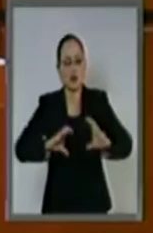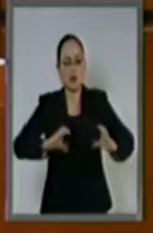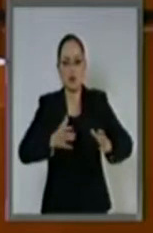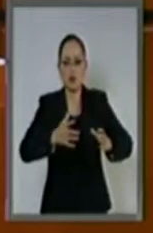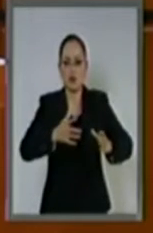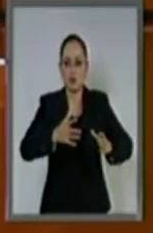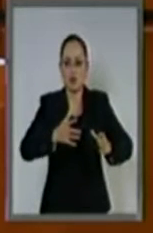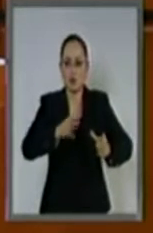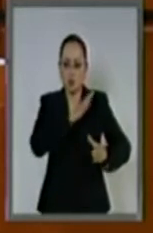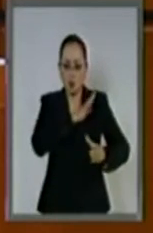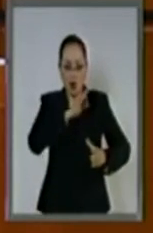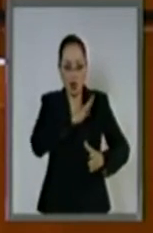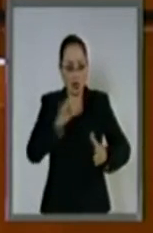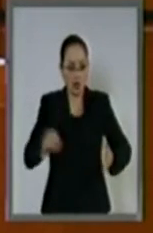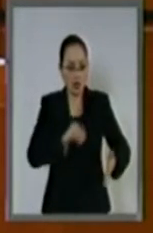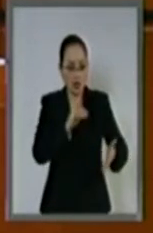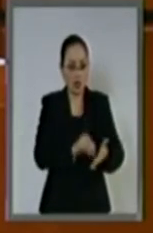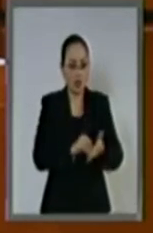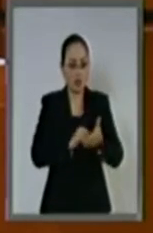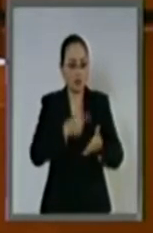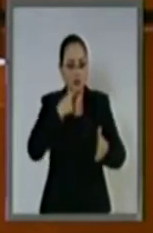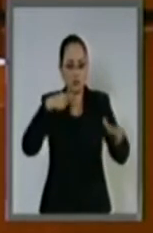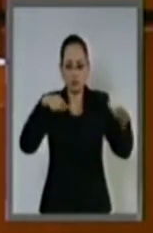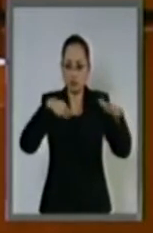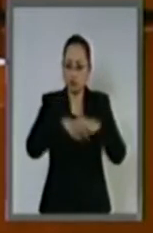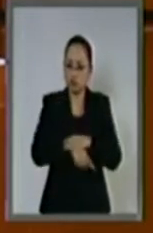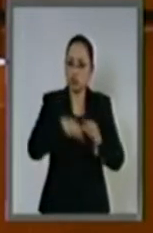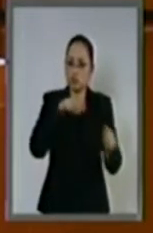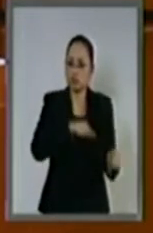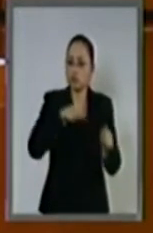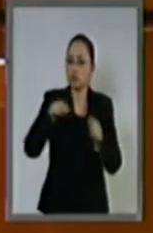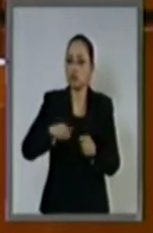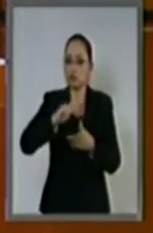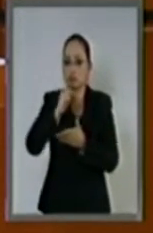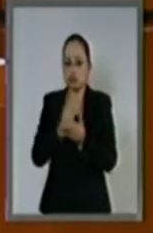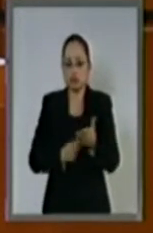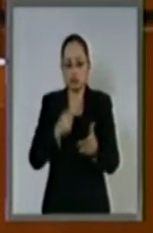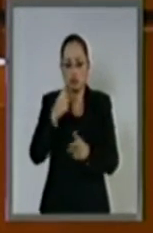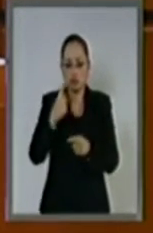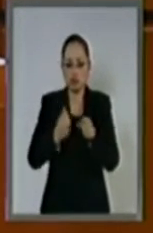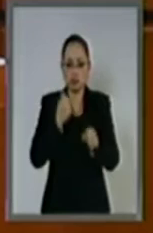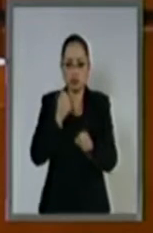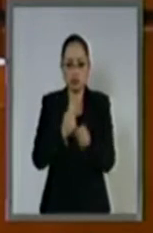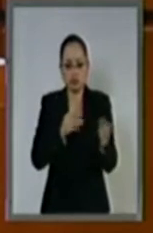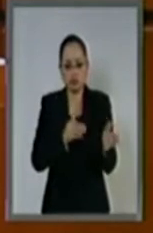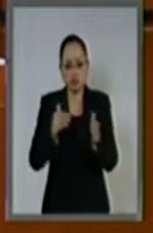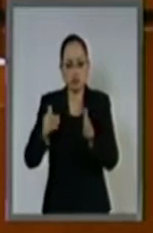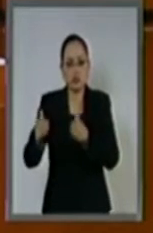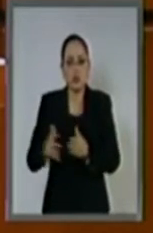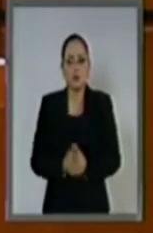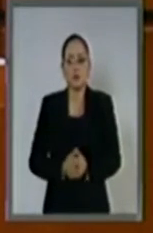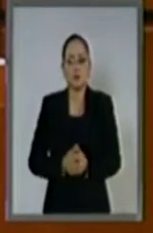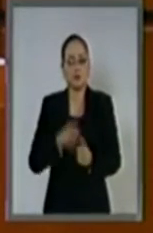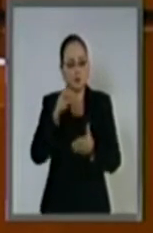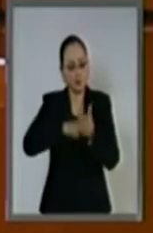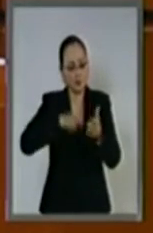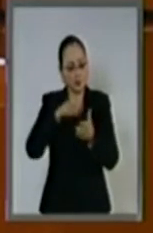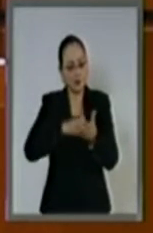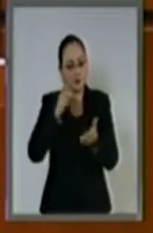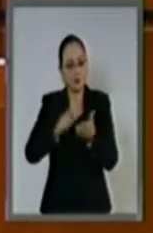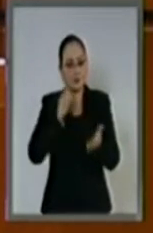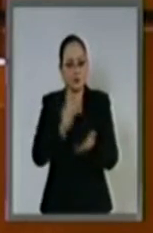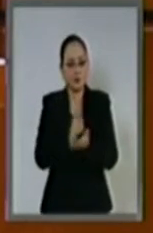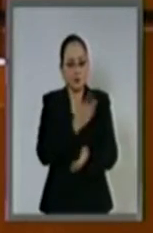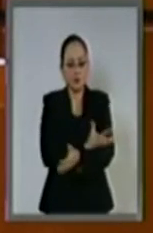incorporará a las denuncias de la sociedad civil a su programa anual de auditorías. Con la reforma a la Ley de Coordinación